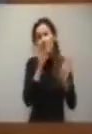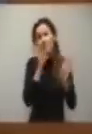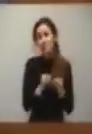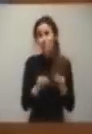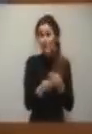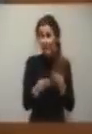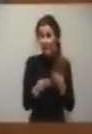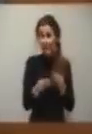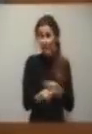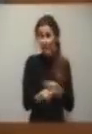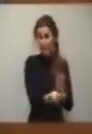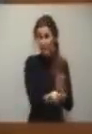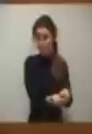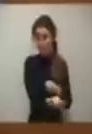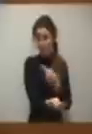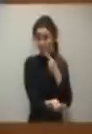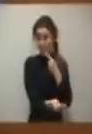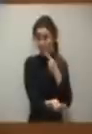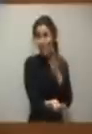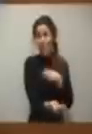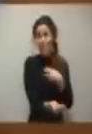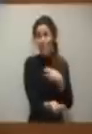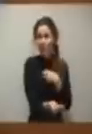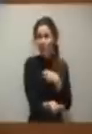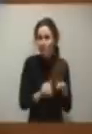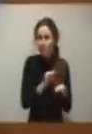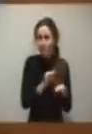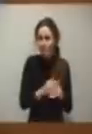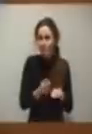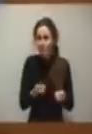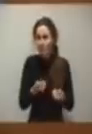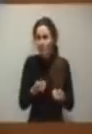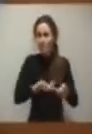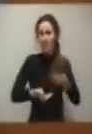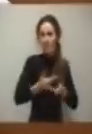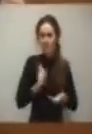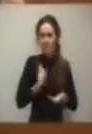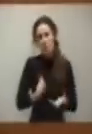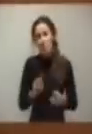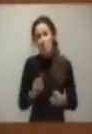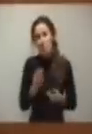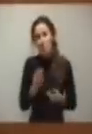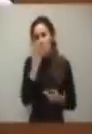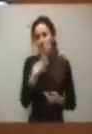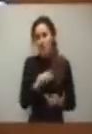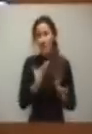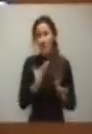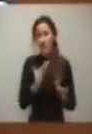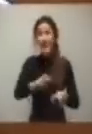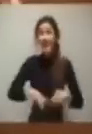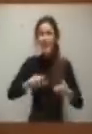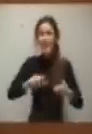que no sea capaz de rendir cuentas tampoco nos parece que sea lo procedente. Por lo tanto, reformas relevantes